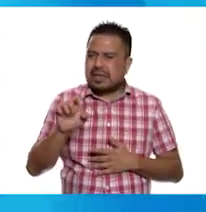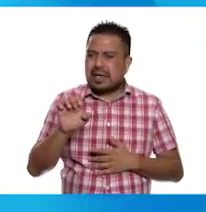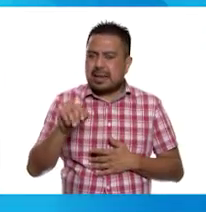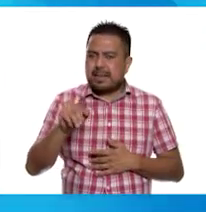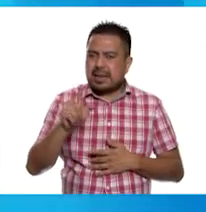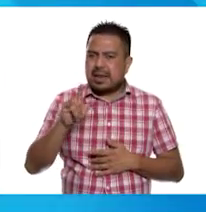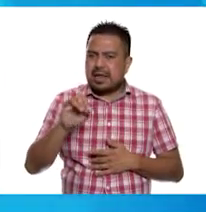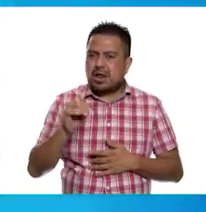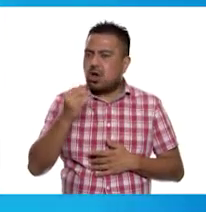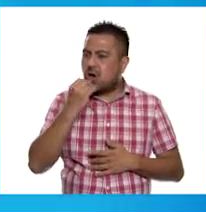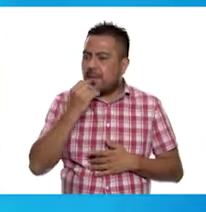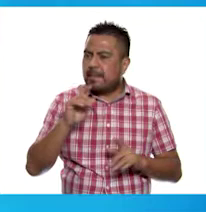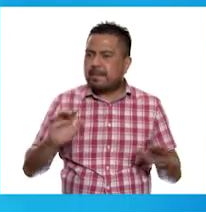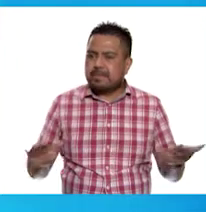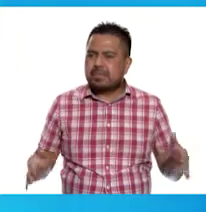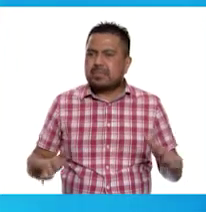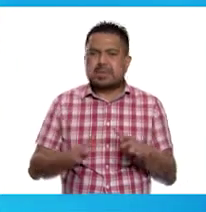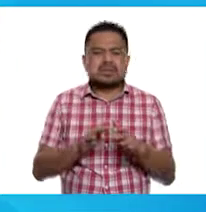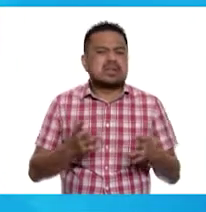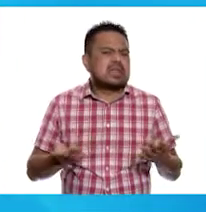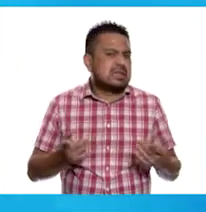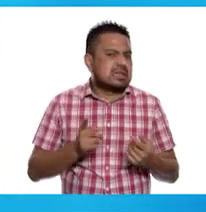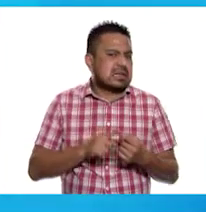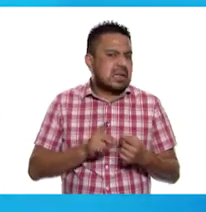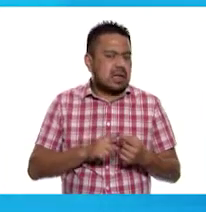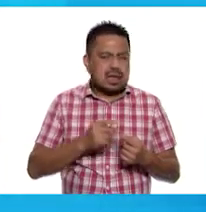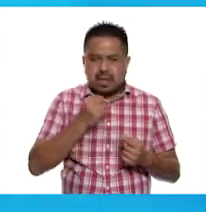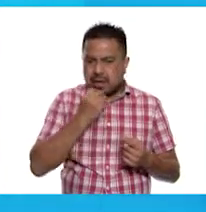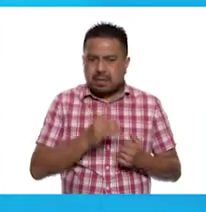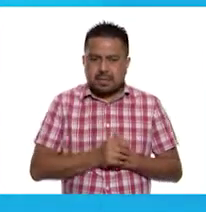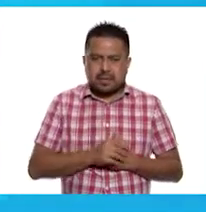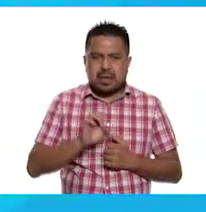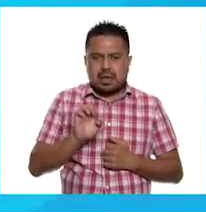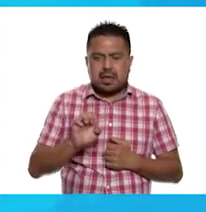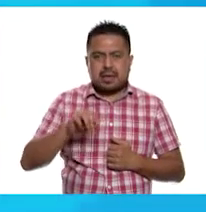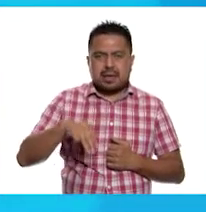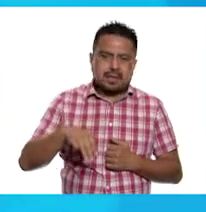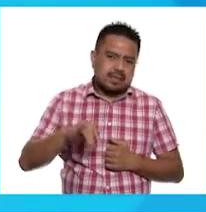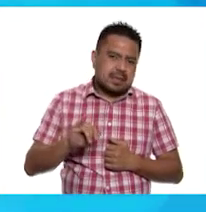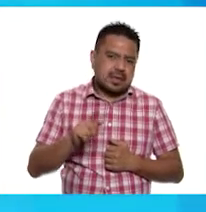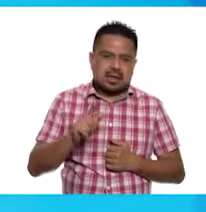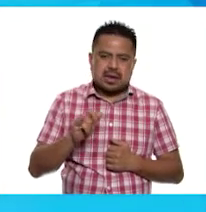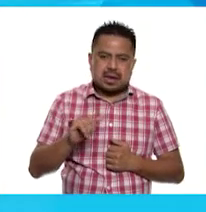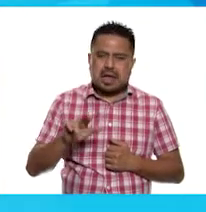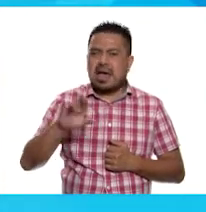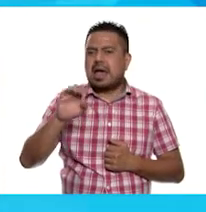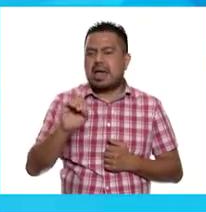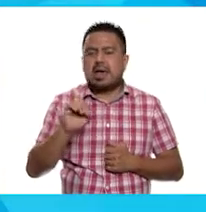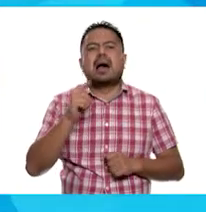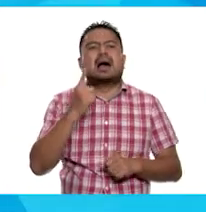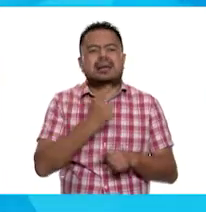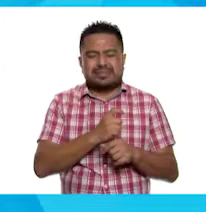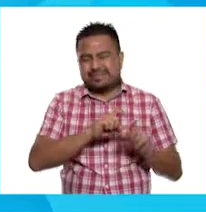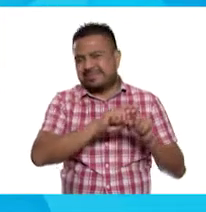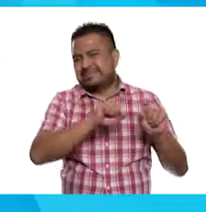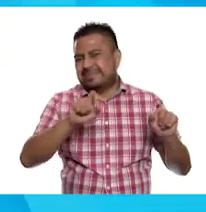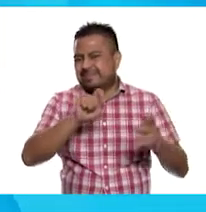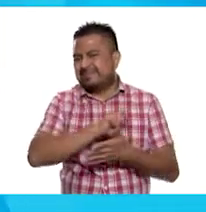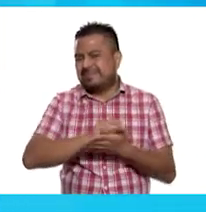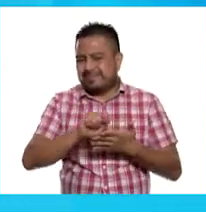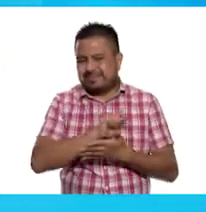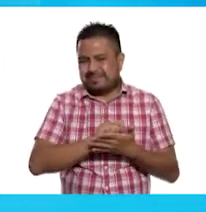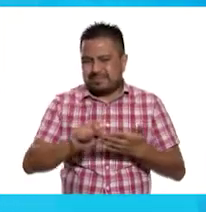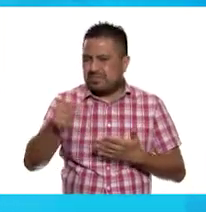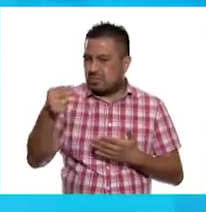pastel. Ah, ok. ¿Quién come pastel? Emiliano. Muy bien. Y anotamos ahí en la primera línea, Emiliano.